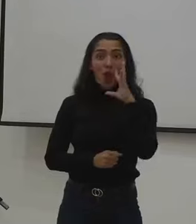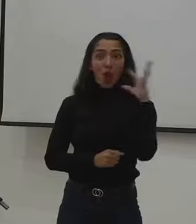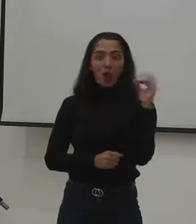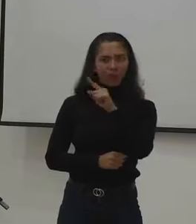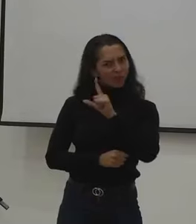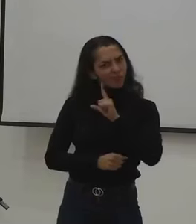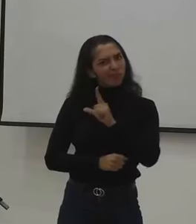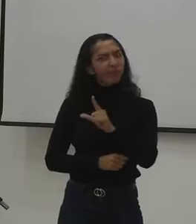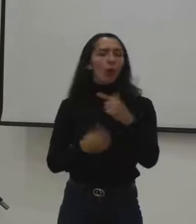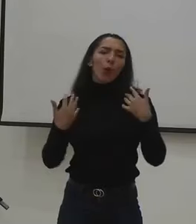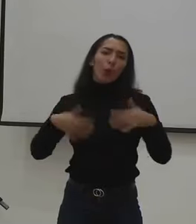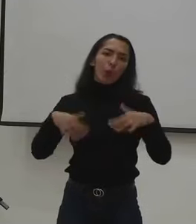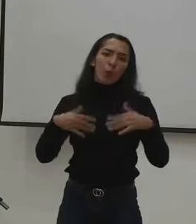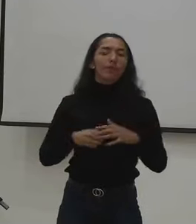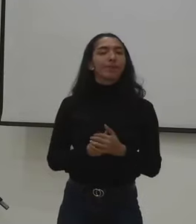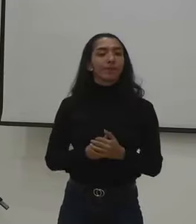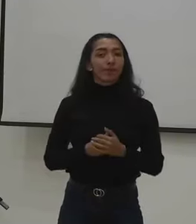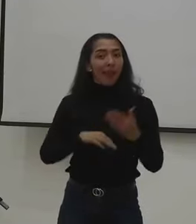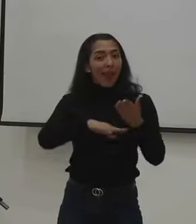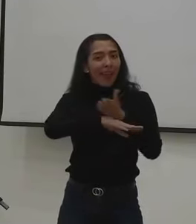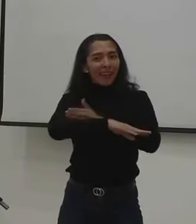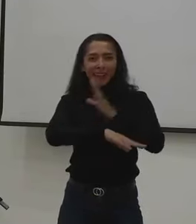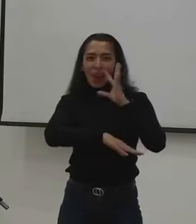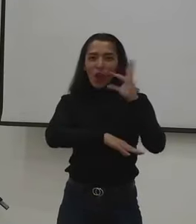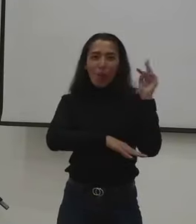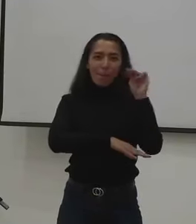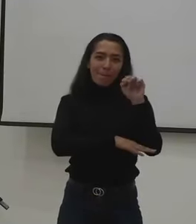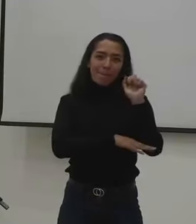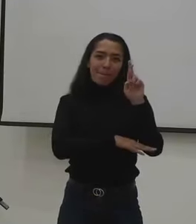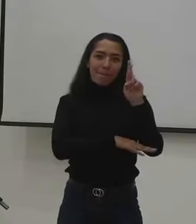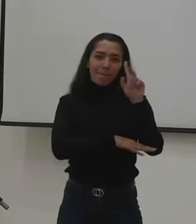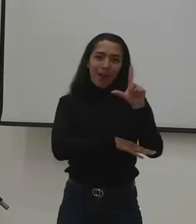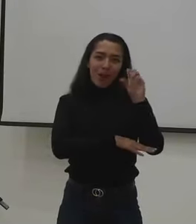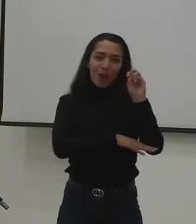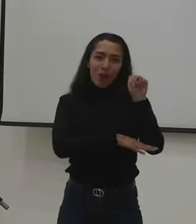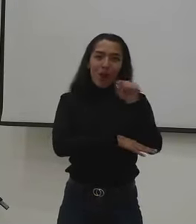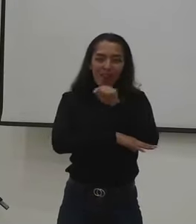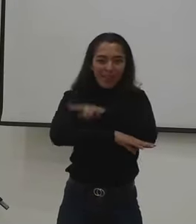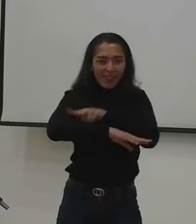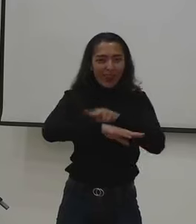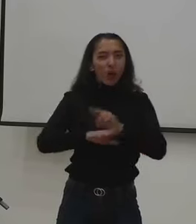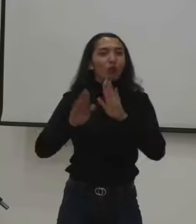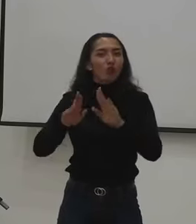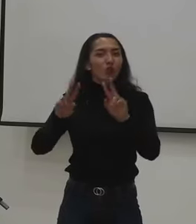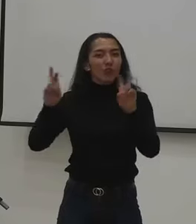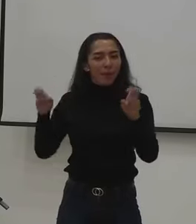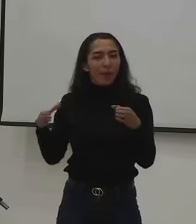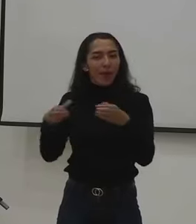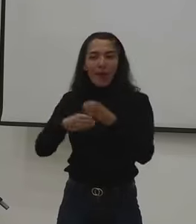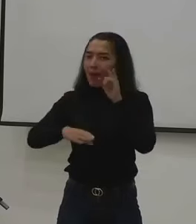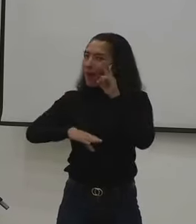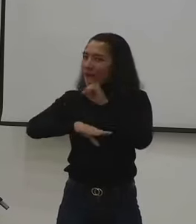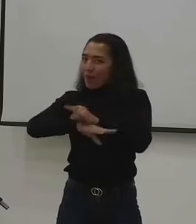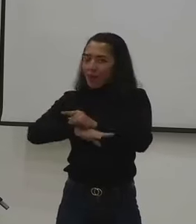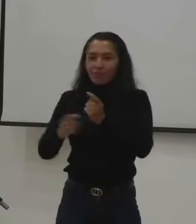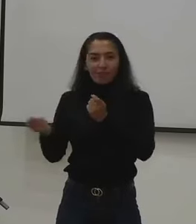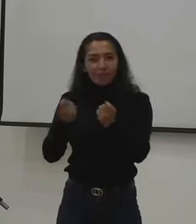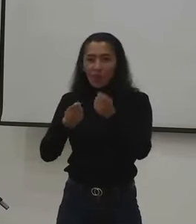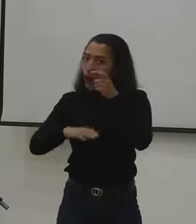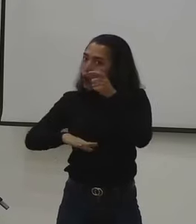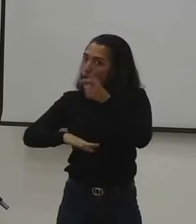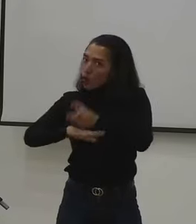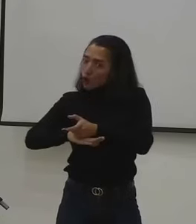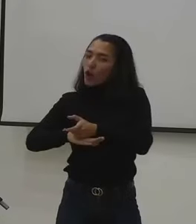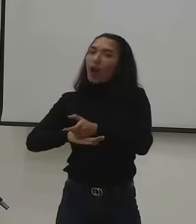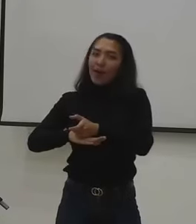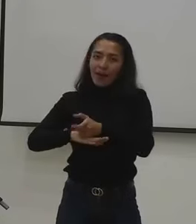y liderazgo deportivo creo que ya tenemos comunicación con Marlon Becerra delegado de la dirección de inspección migrancia y control quien va a responder